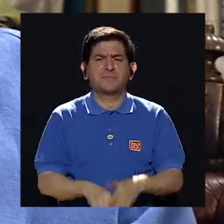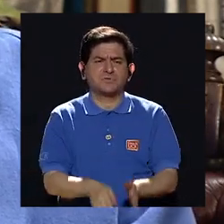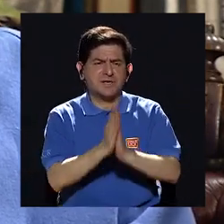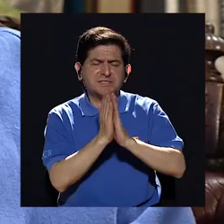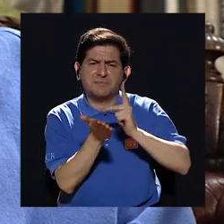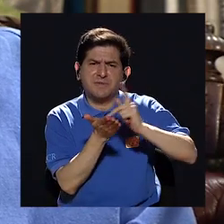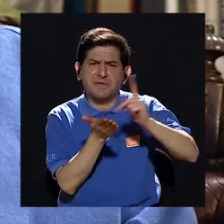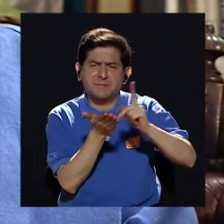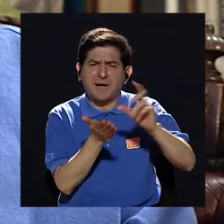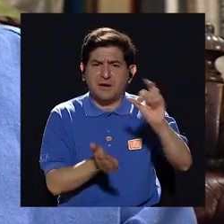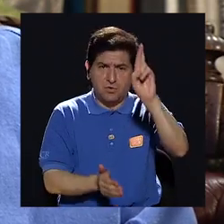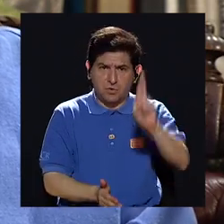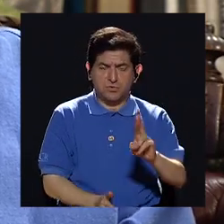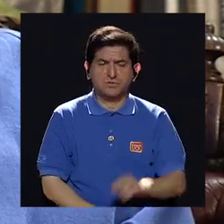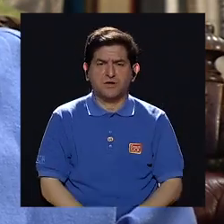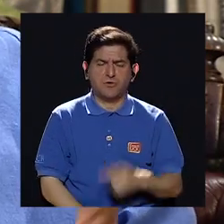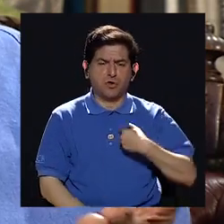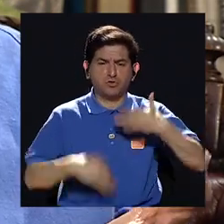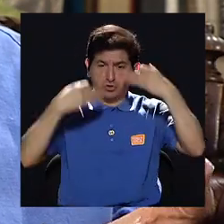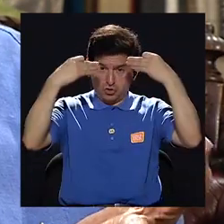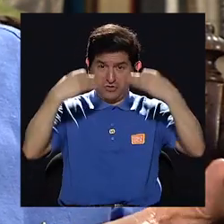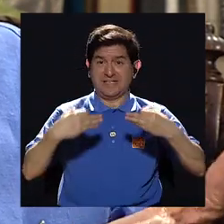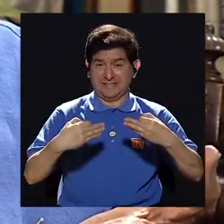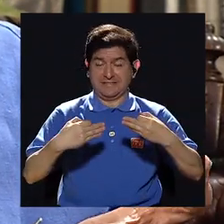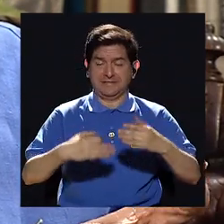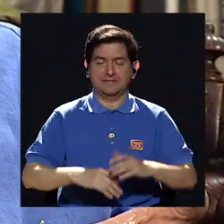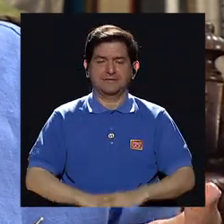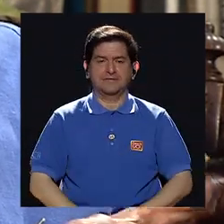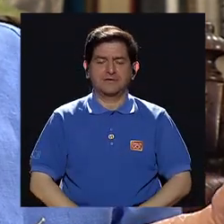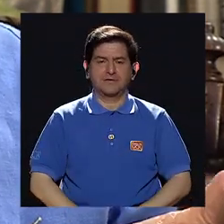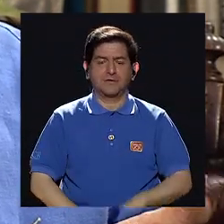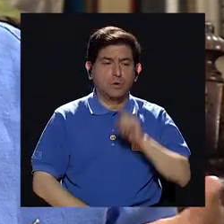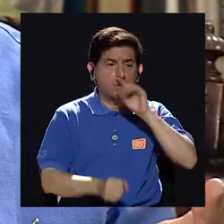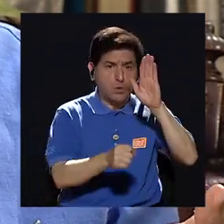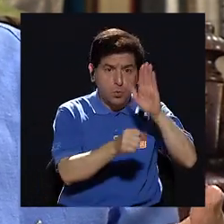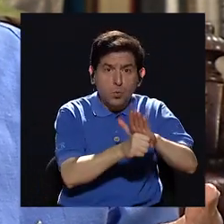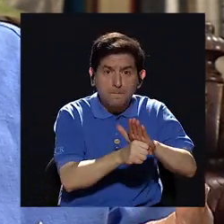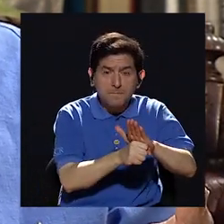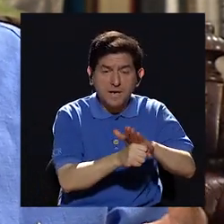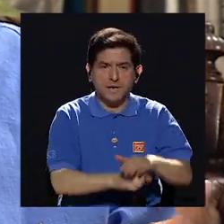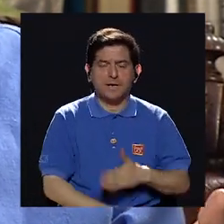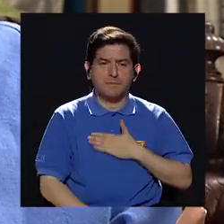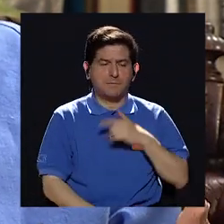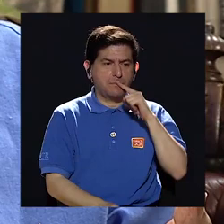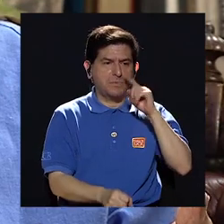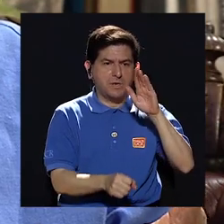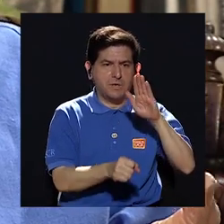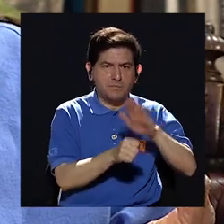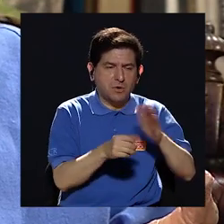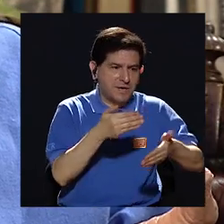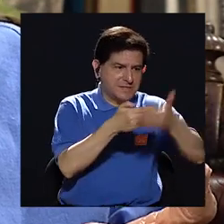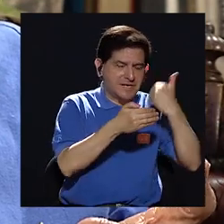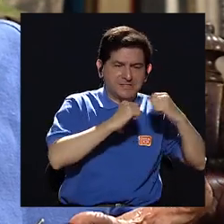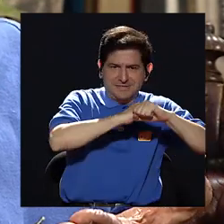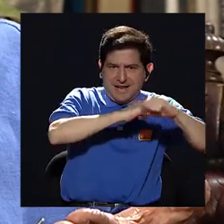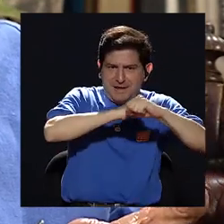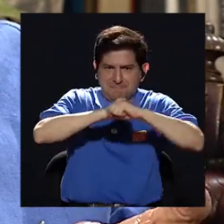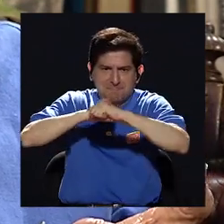Rica porque yo tomé una decisión o cumplo con mis promesas de campaña